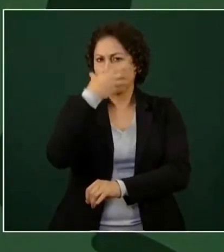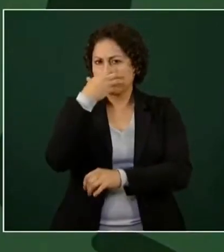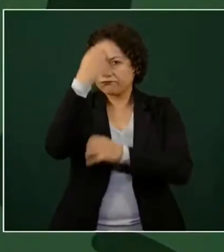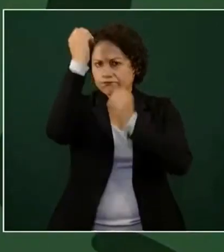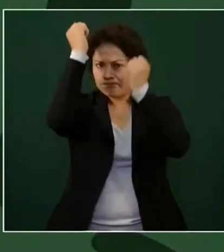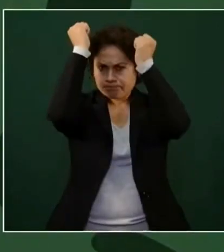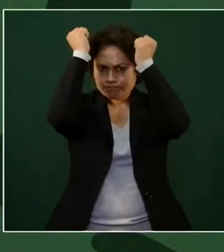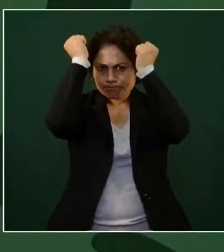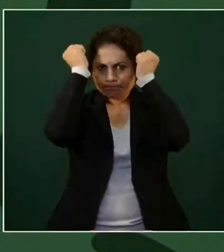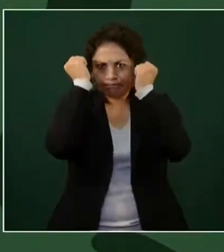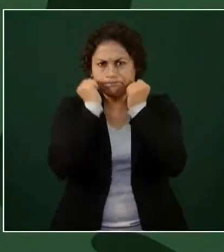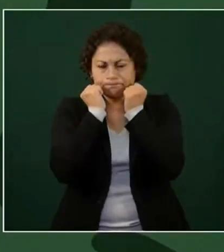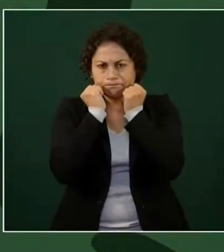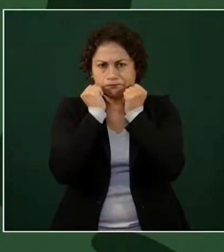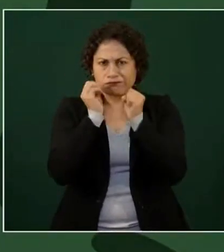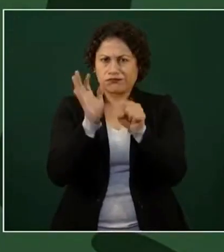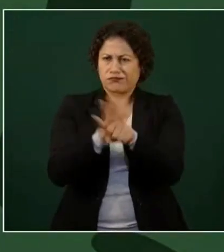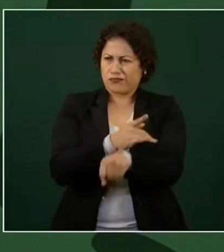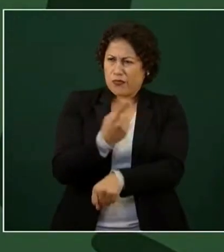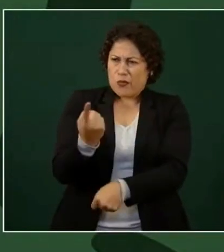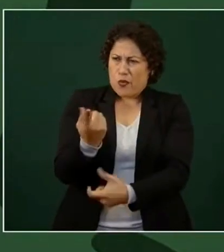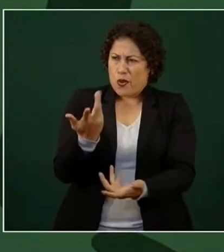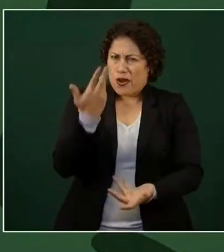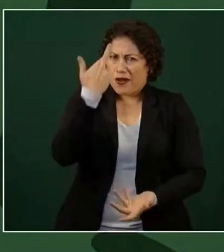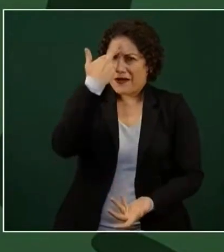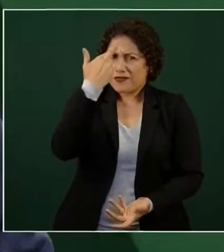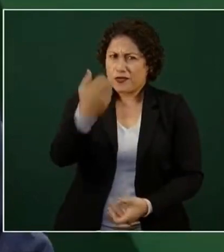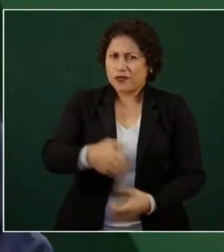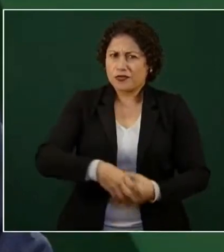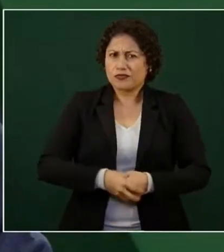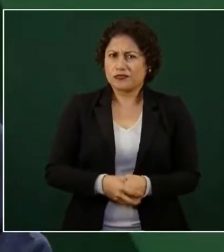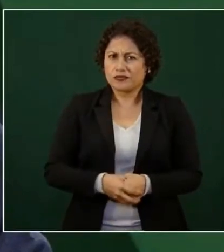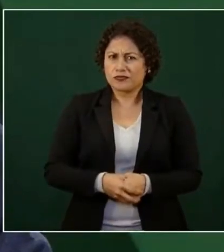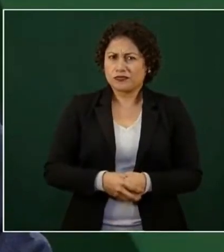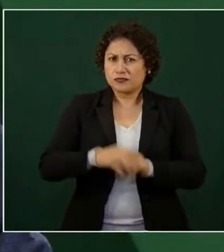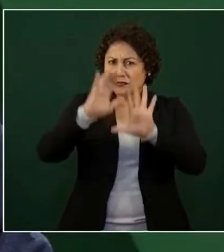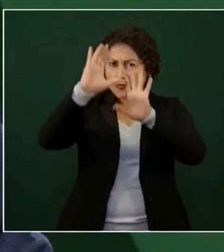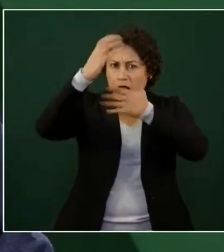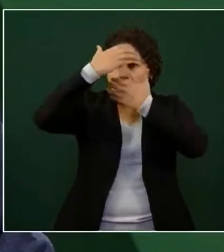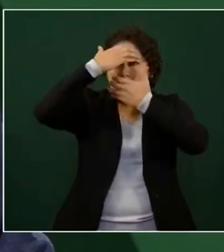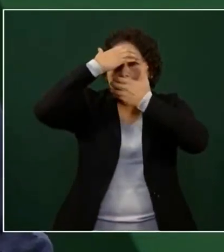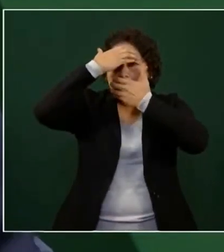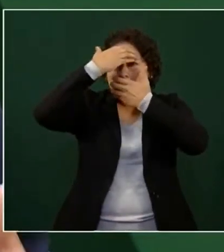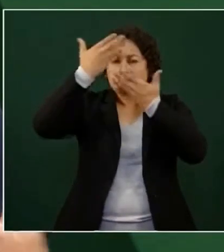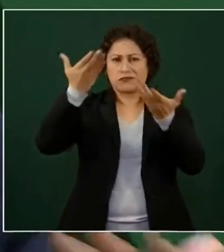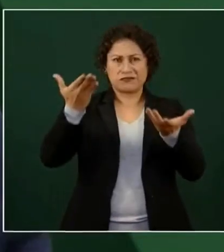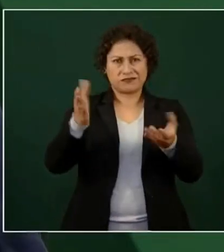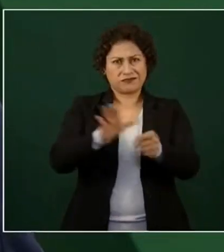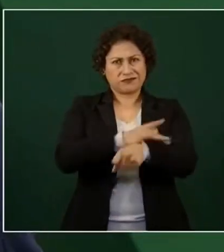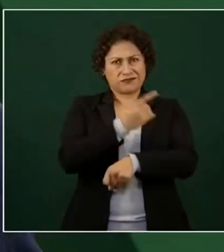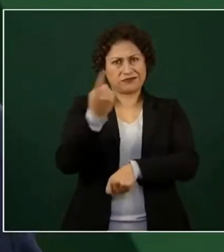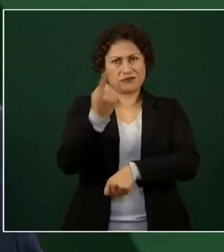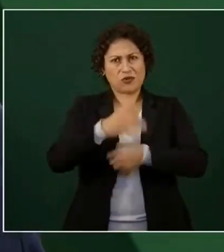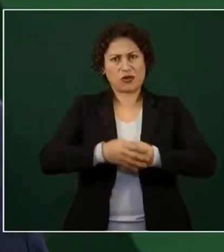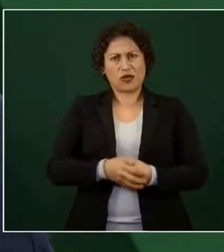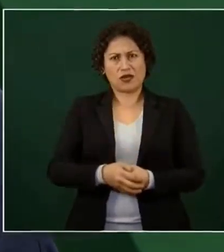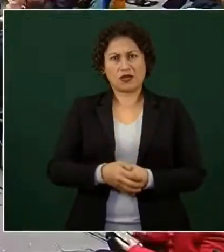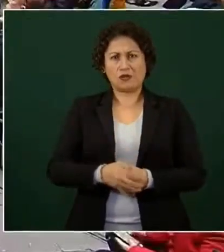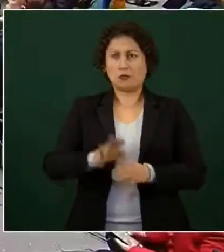¿Por qué se tapan la cara? Si se está defendiendo